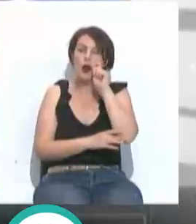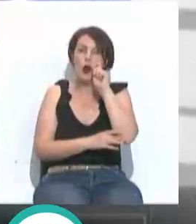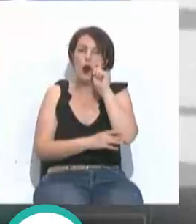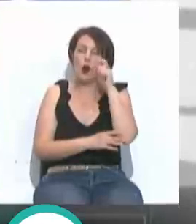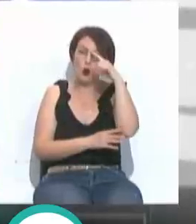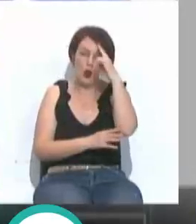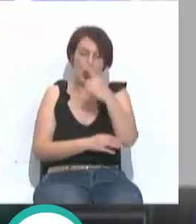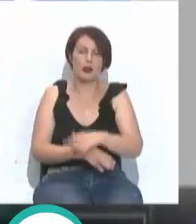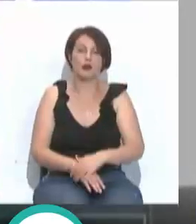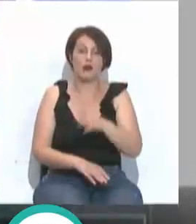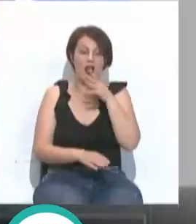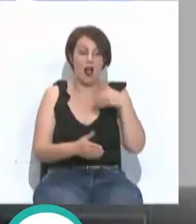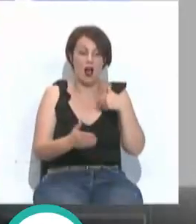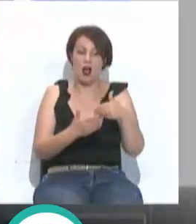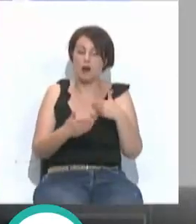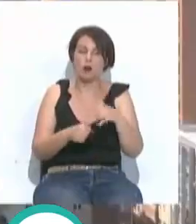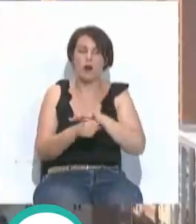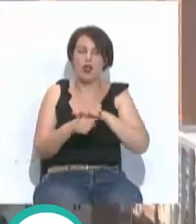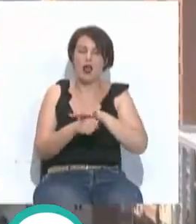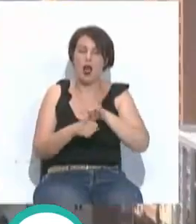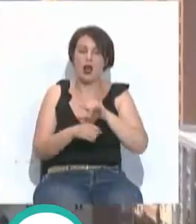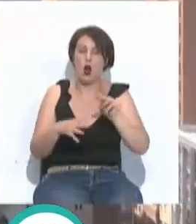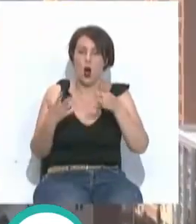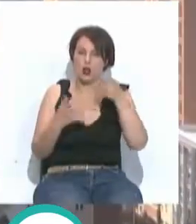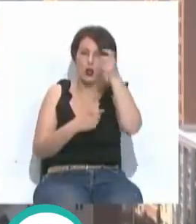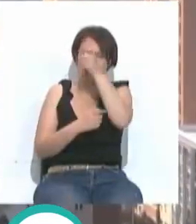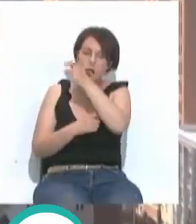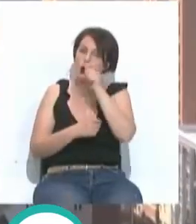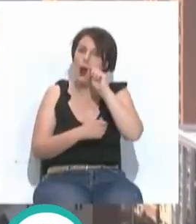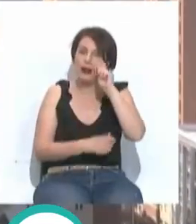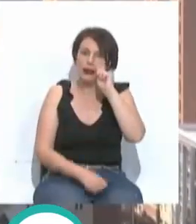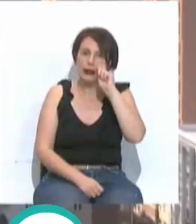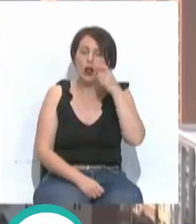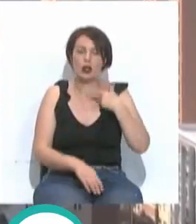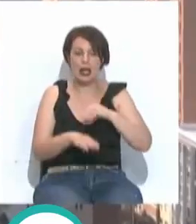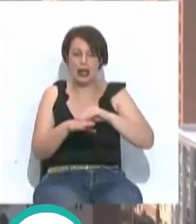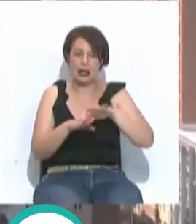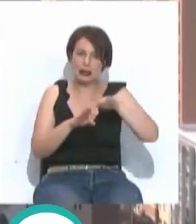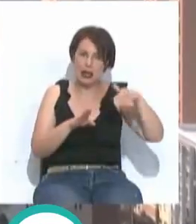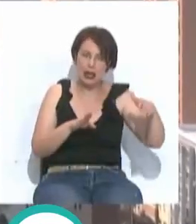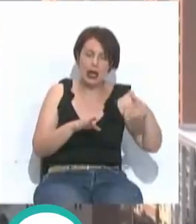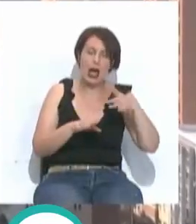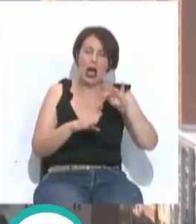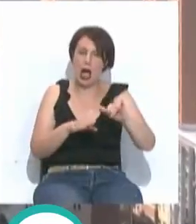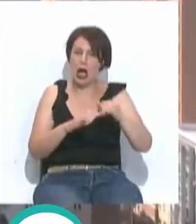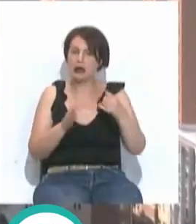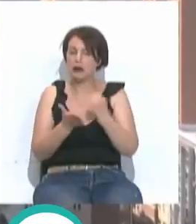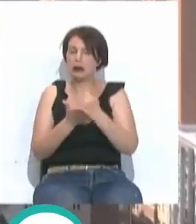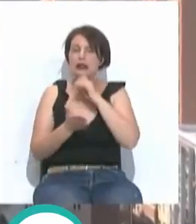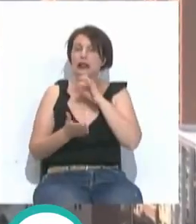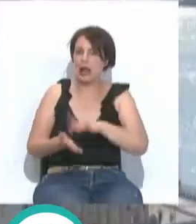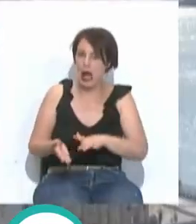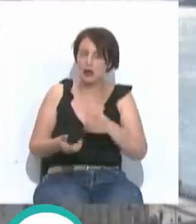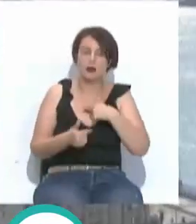-cultural. Hasta el momento, la provincia cuenta con ocho municipios turísticos. Junto a Zahara de la Sierra, ostentan esta calificación